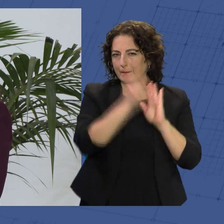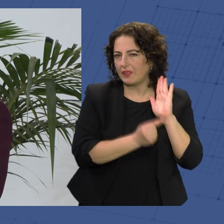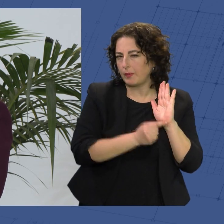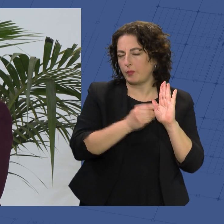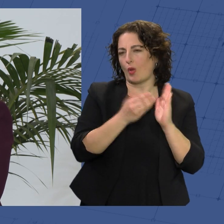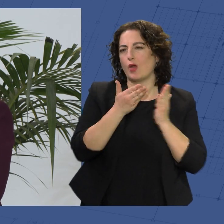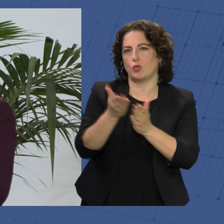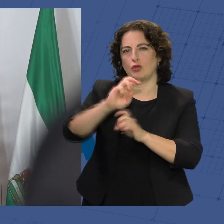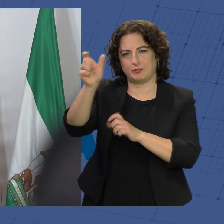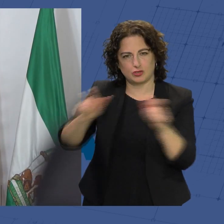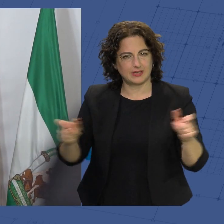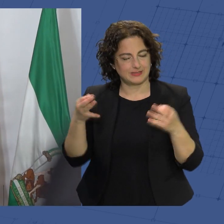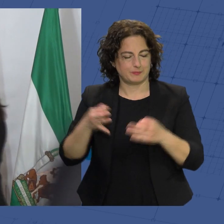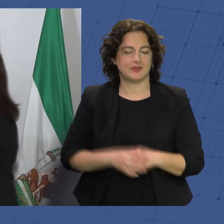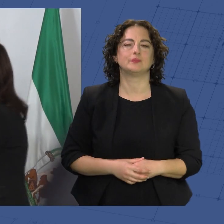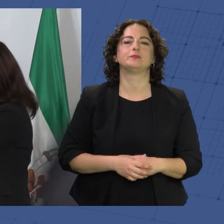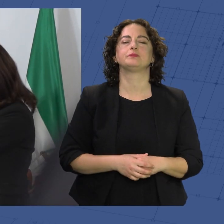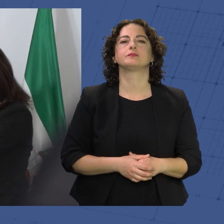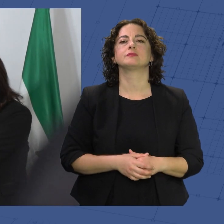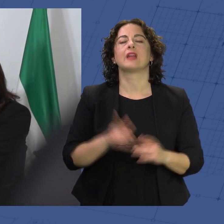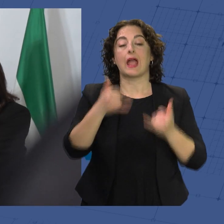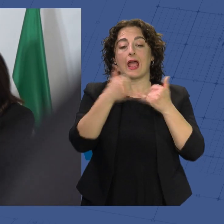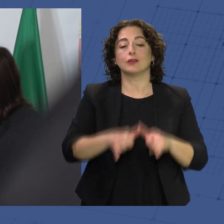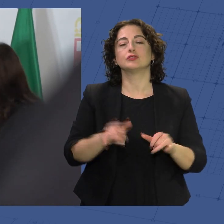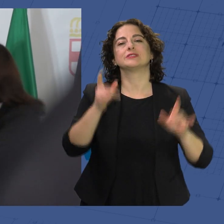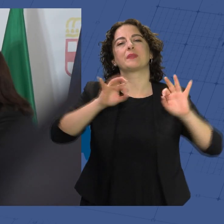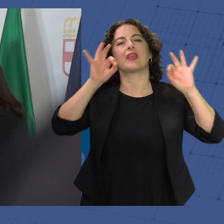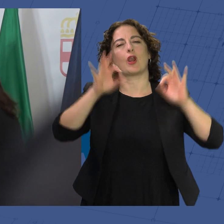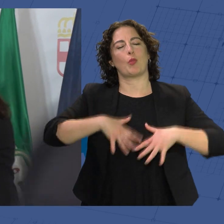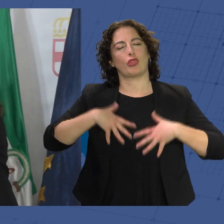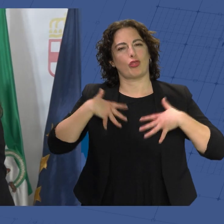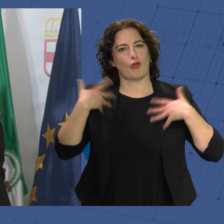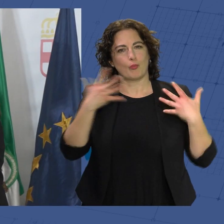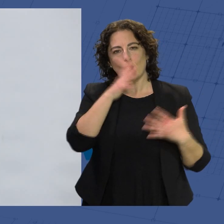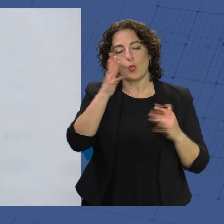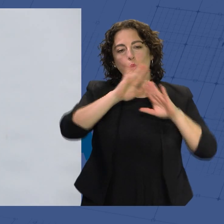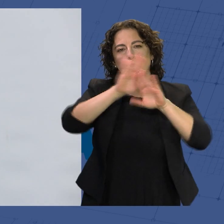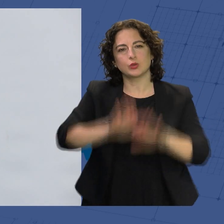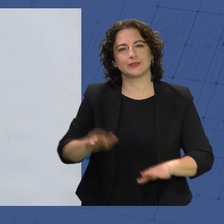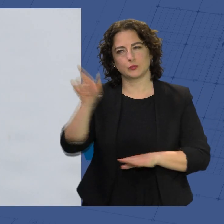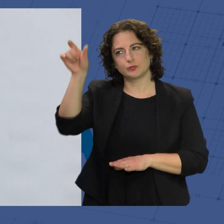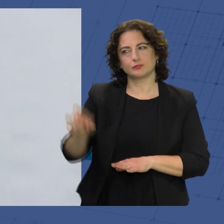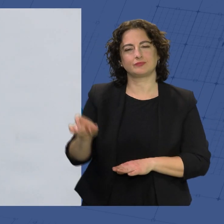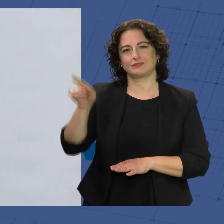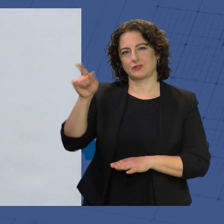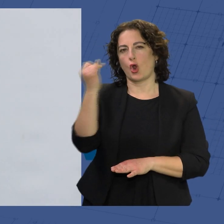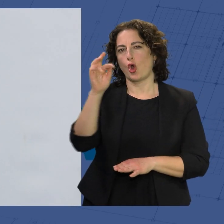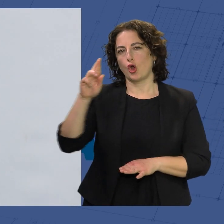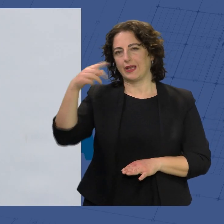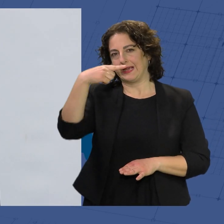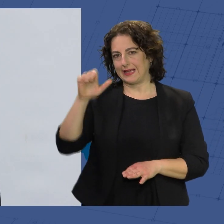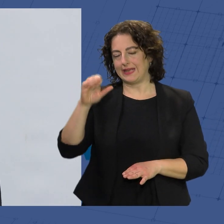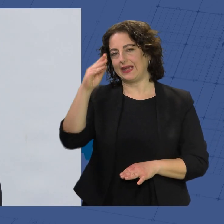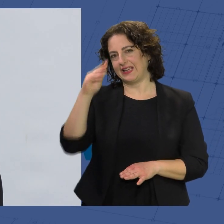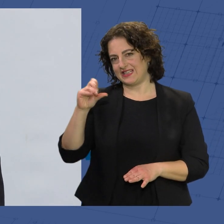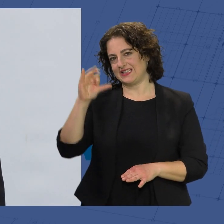ayudar al prójimo siempre. Además, el acto ha sido especialmente emotivo porque es el último del superintendente Jorge Quesada, que se